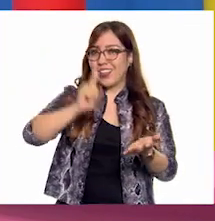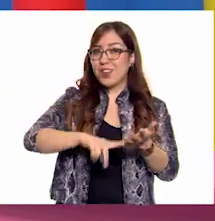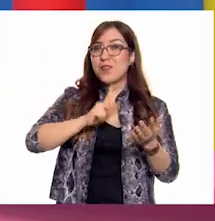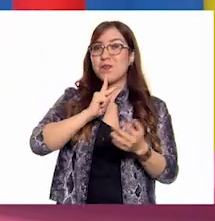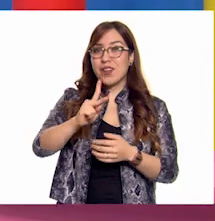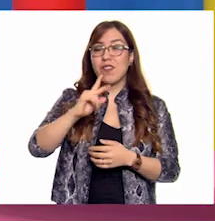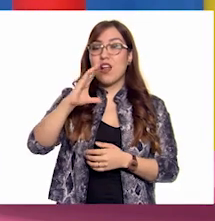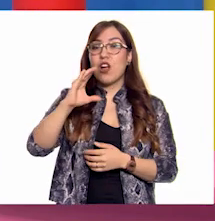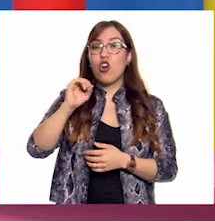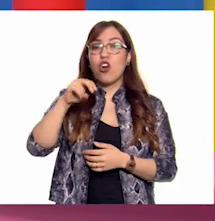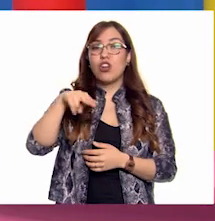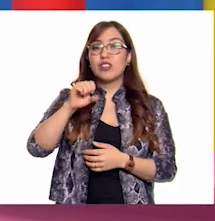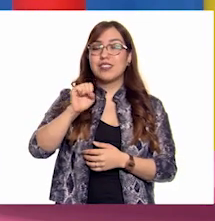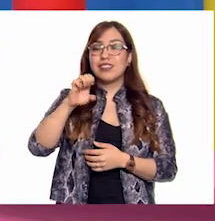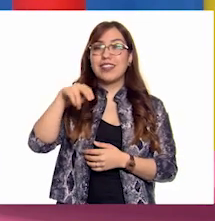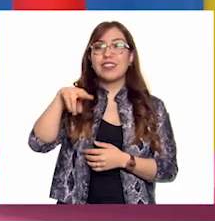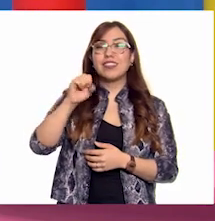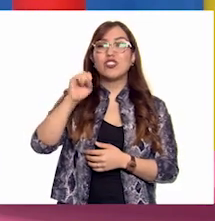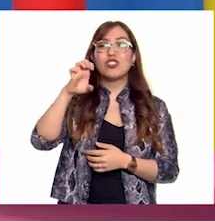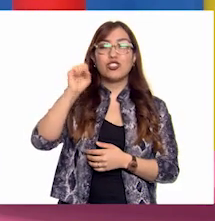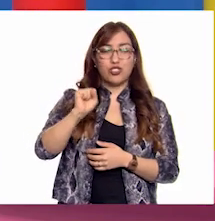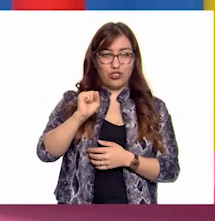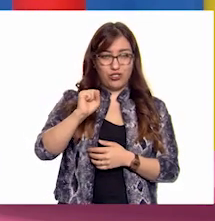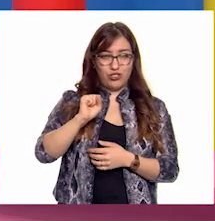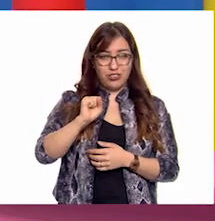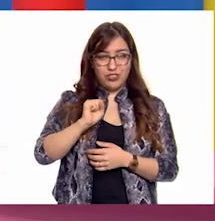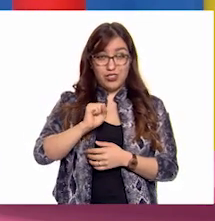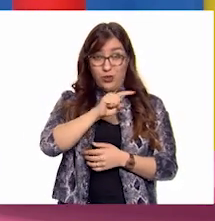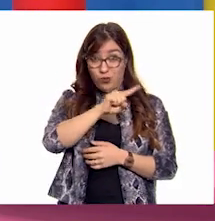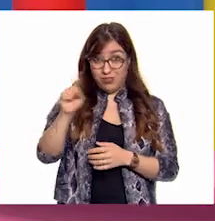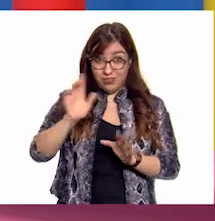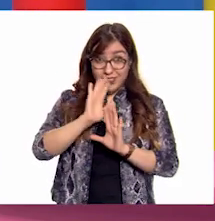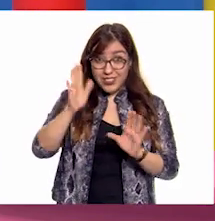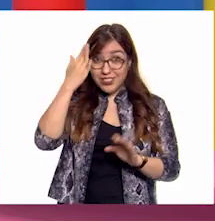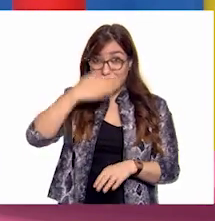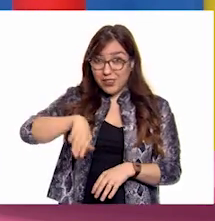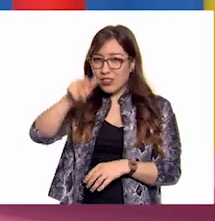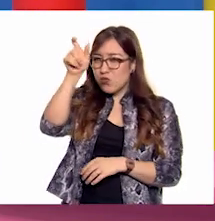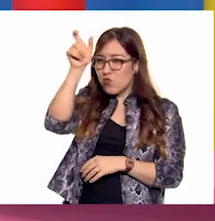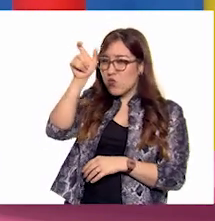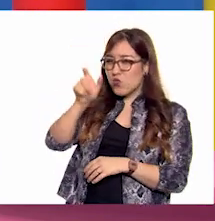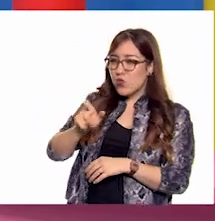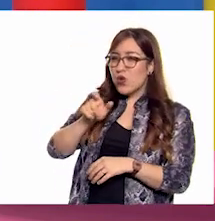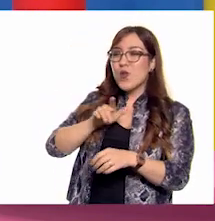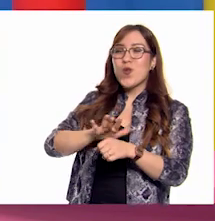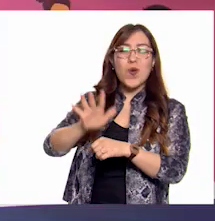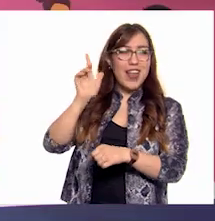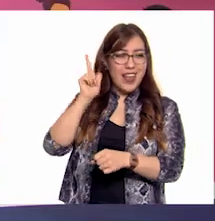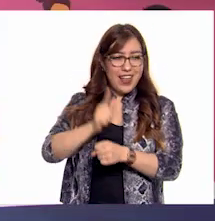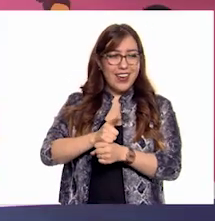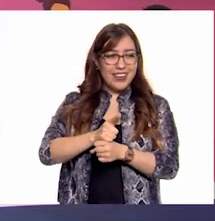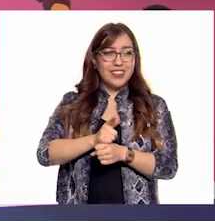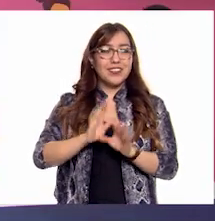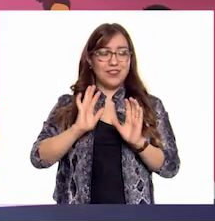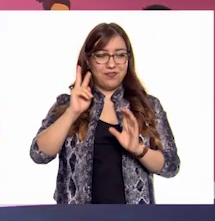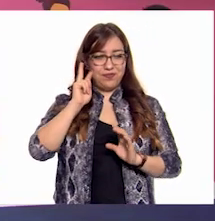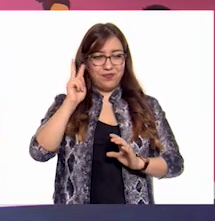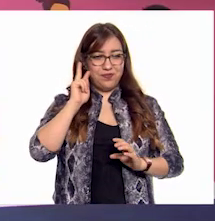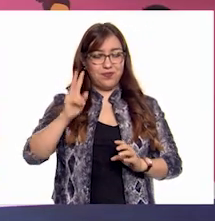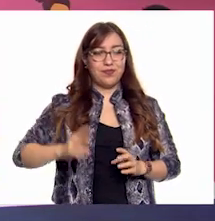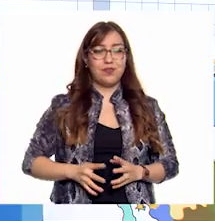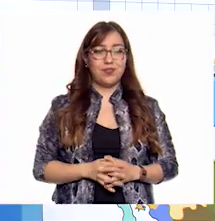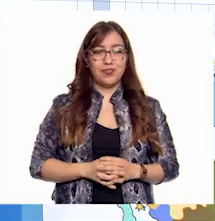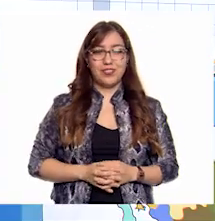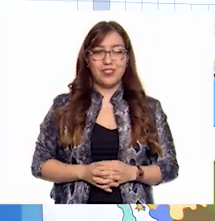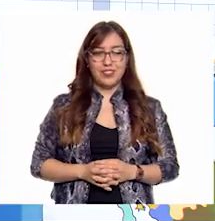secreta al centro. ¿De verdad? No sé, ¿ustedes ahí en casita ya la adivinaron? ¡Oh! ¡Mmm! Muy bien. ¡Qué